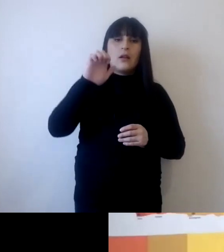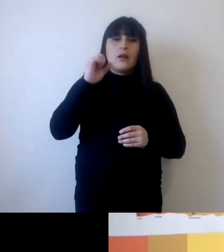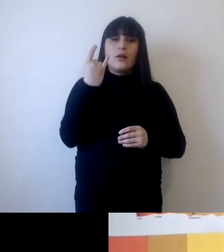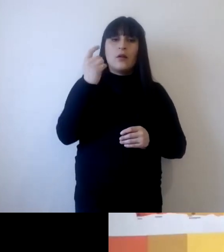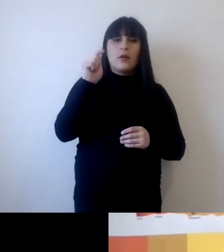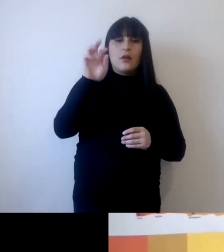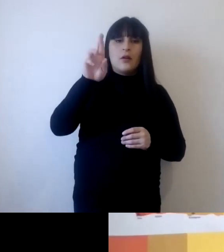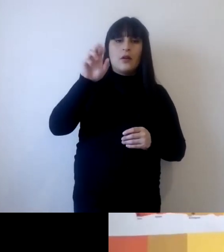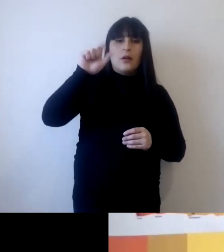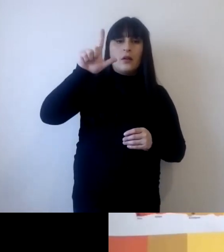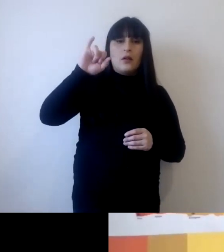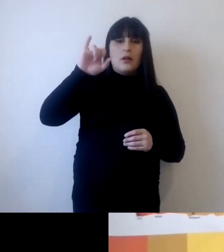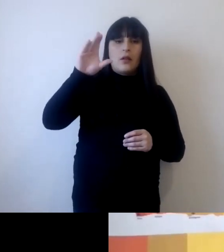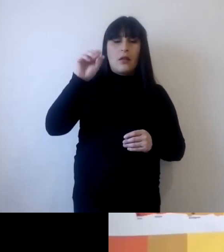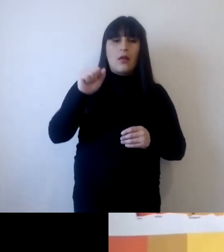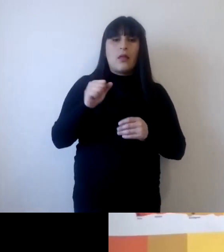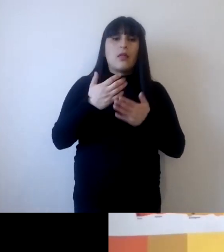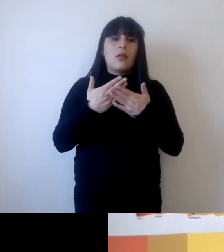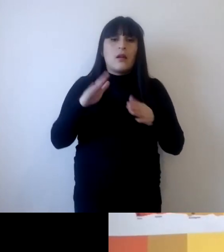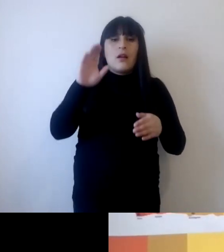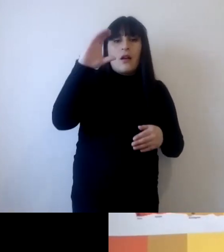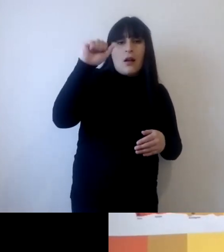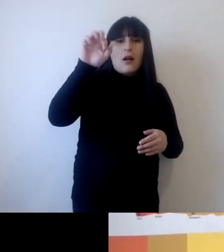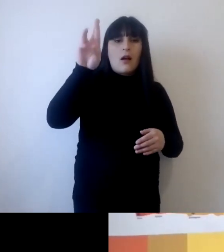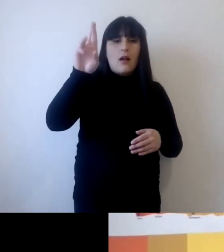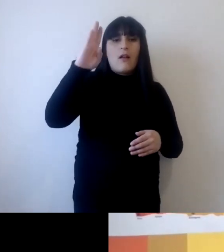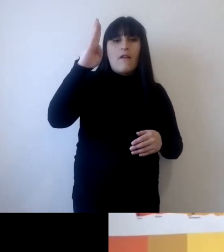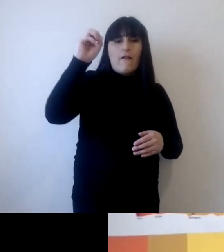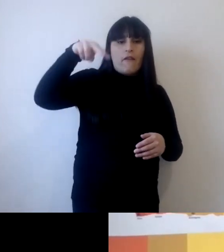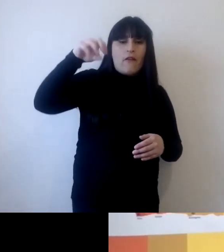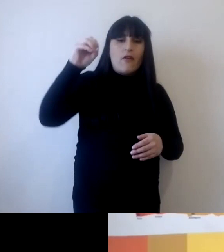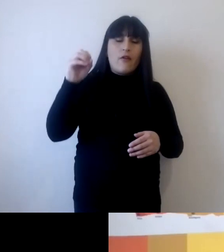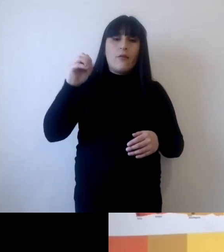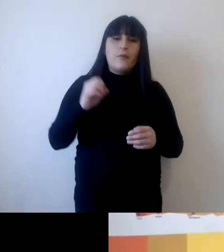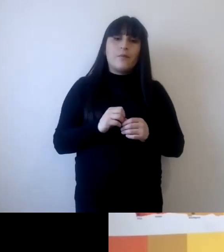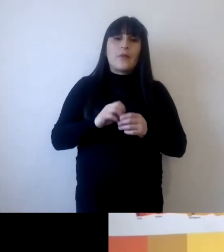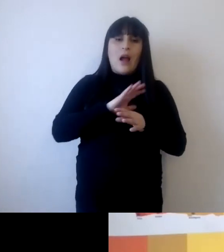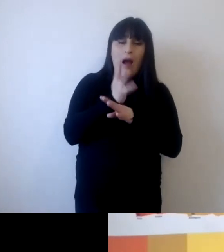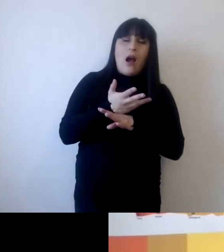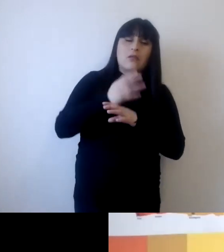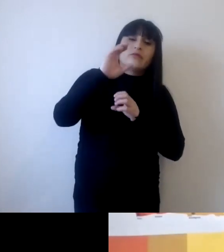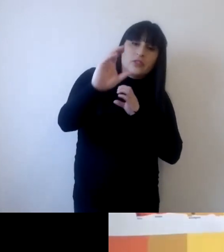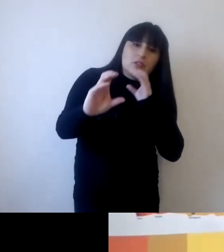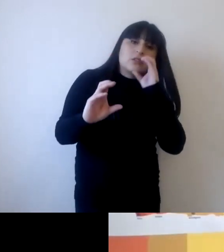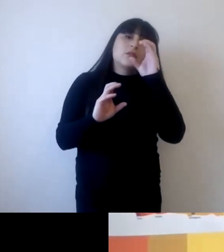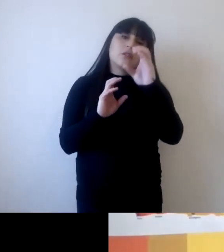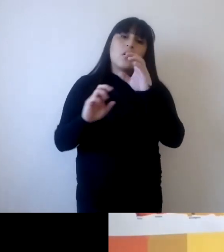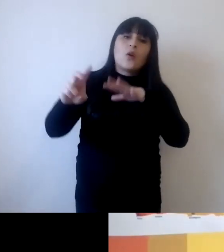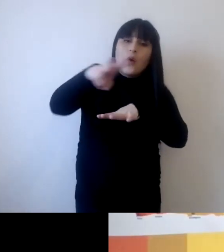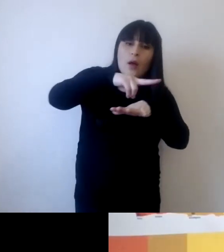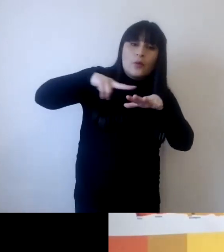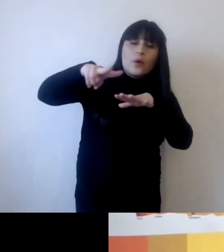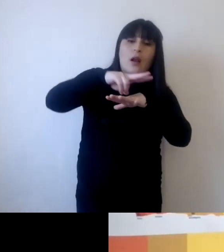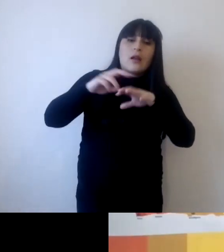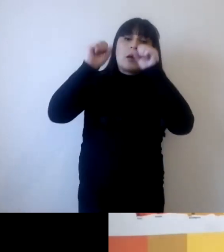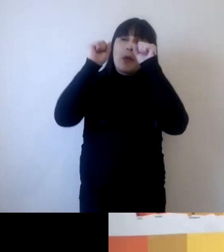conseguir que nuestra civilización emitiese tanto CO2 como los ciclos naturales que son estacionales son capaces de reabsorber